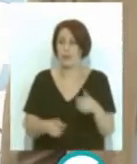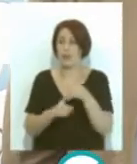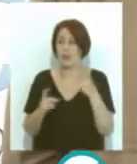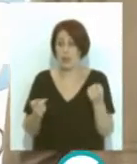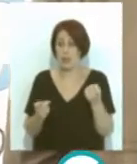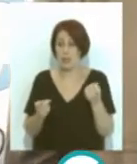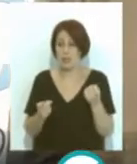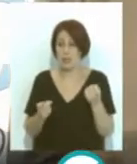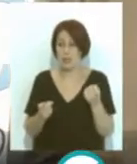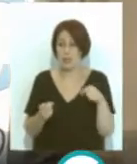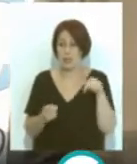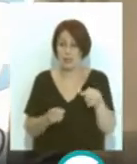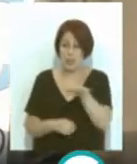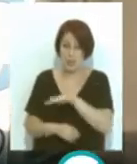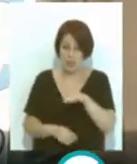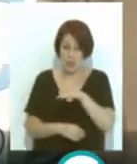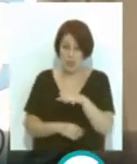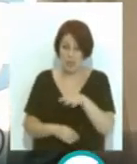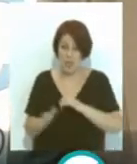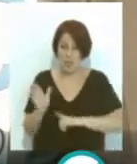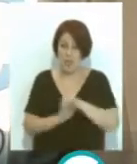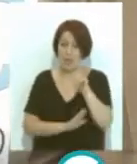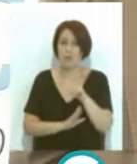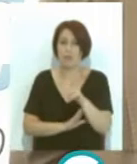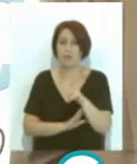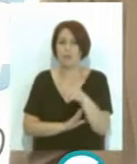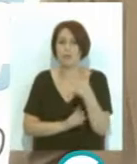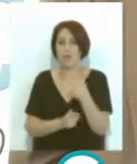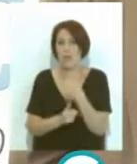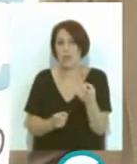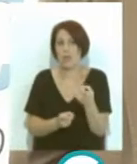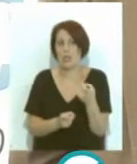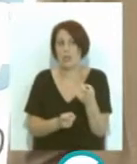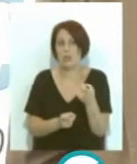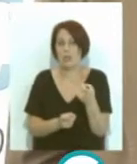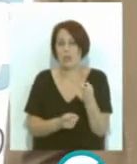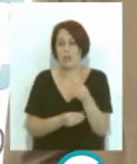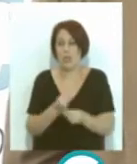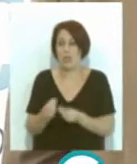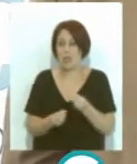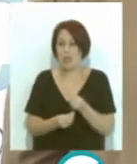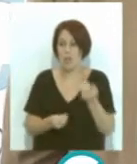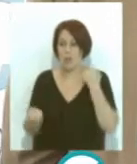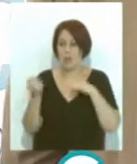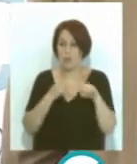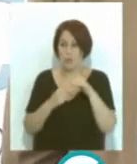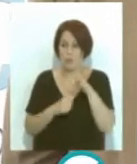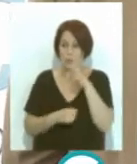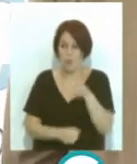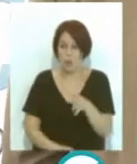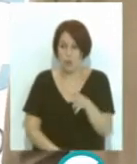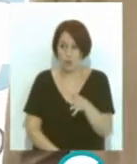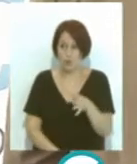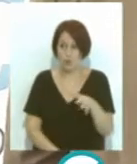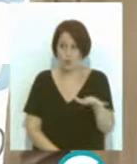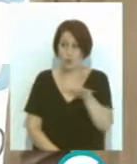impulsar esta zona y para ello era necesario hacer estas actuaciones ya que partimos de una